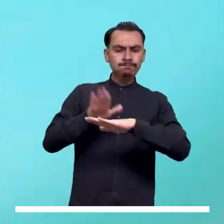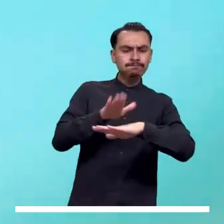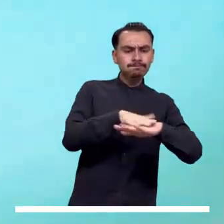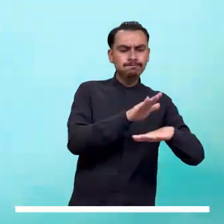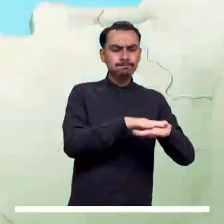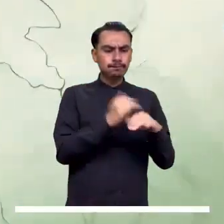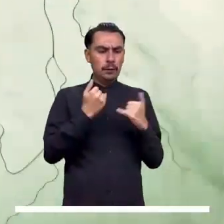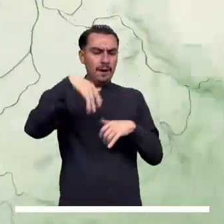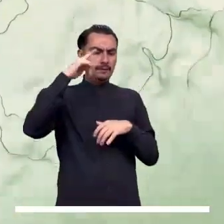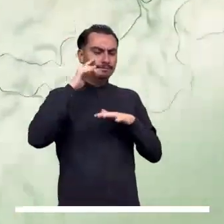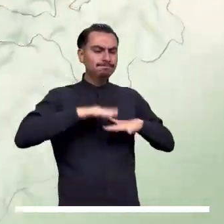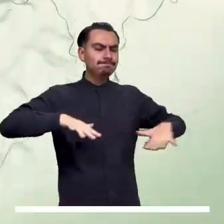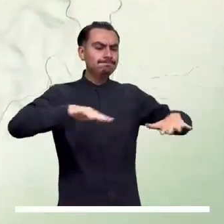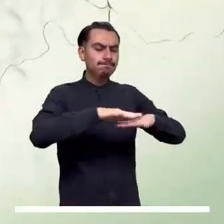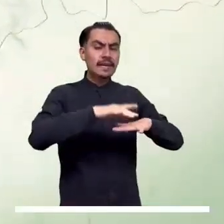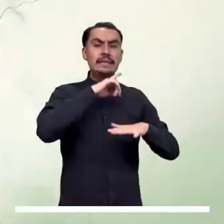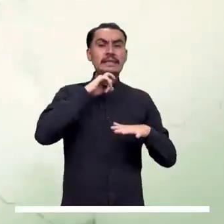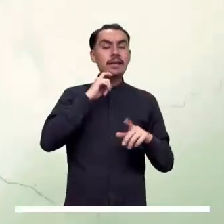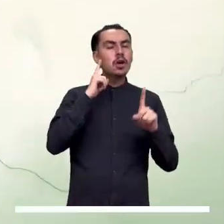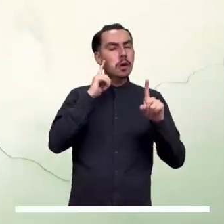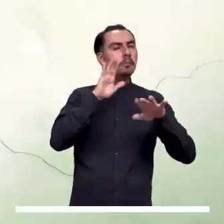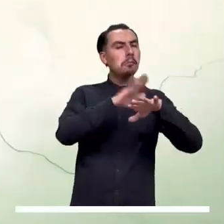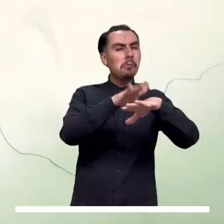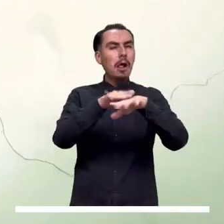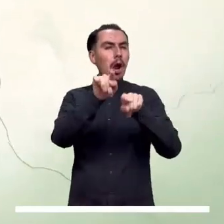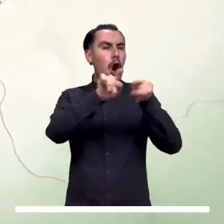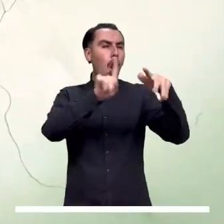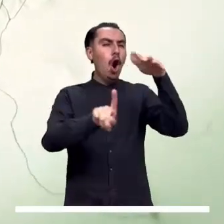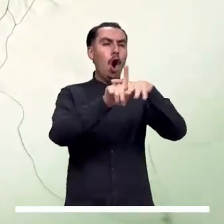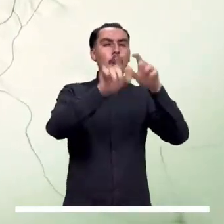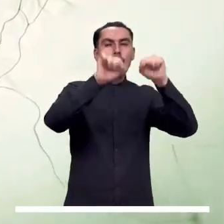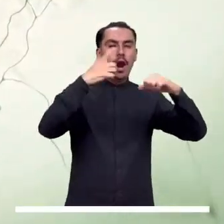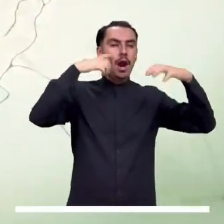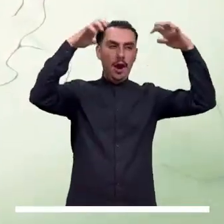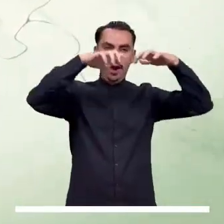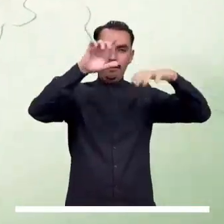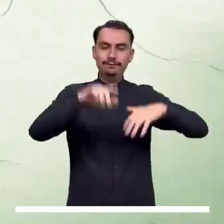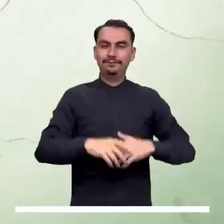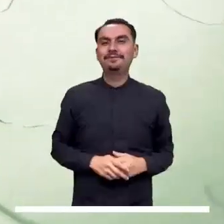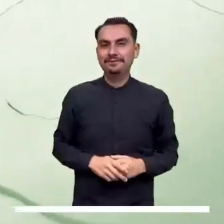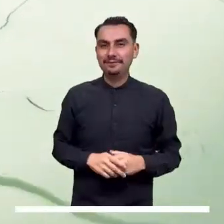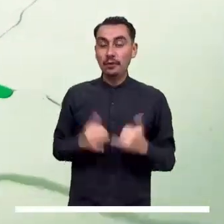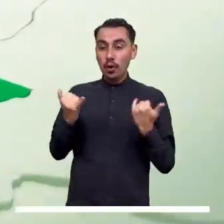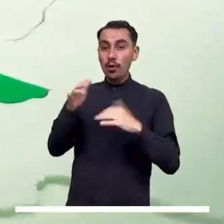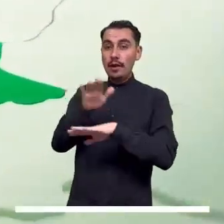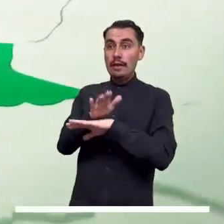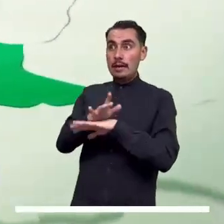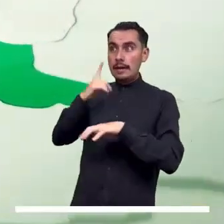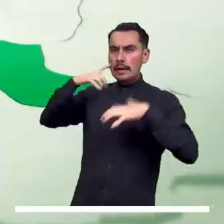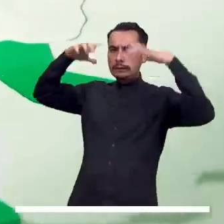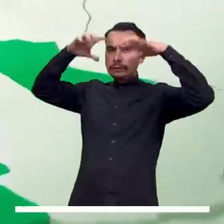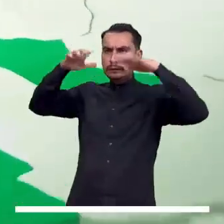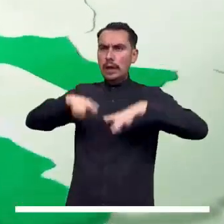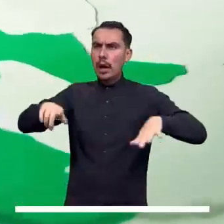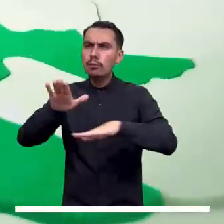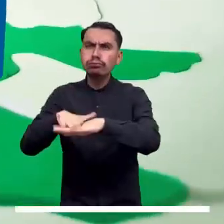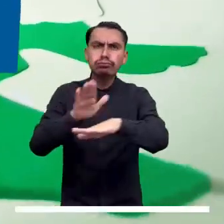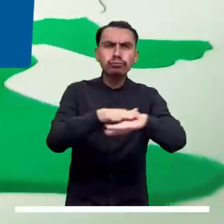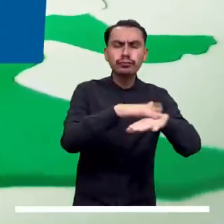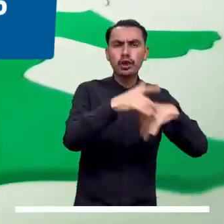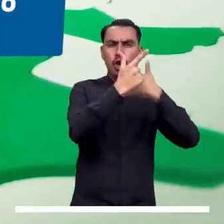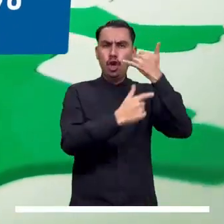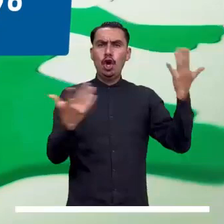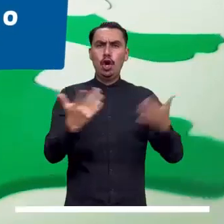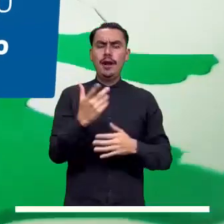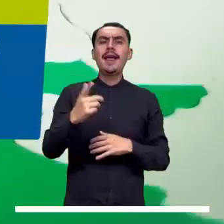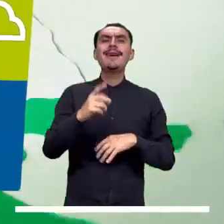seguirá siendo el protagonista en la zona. En el Pacífico, las proyecciones de lluvia persisten. Para esta tarde las esperamos en